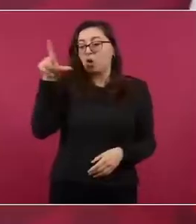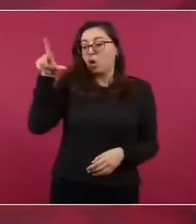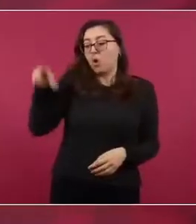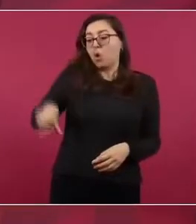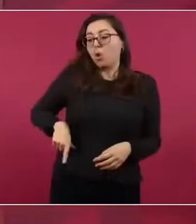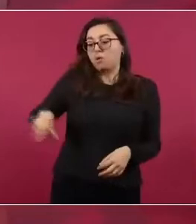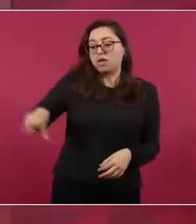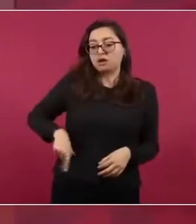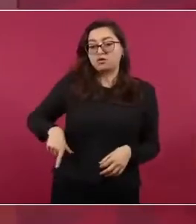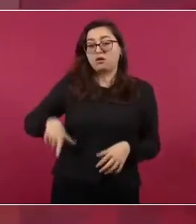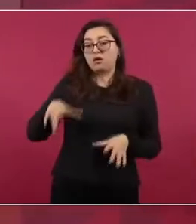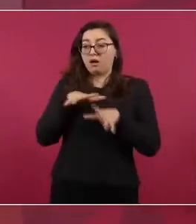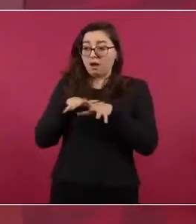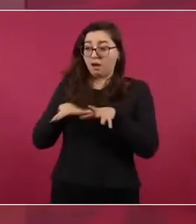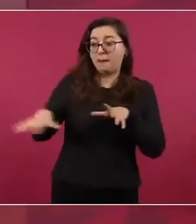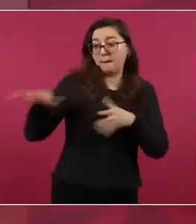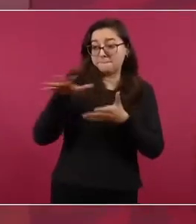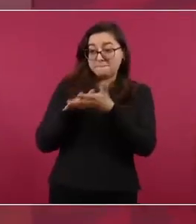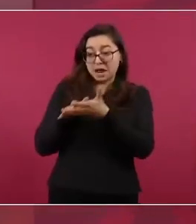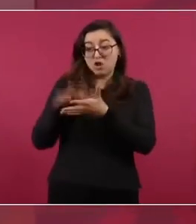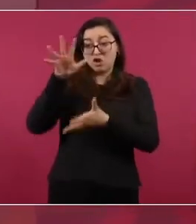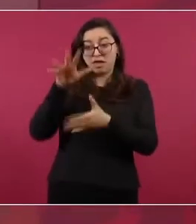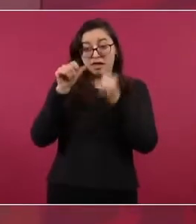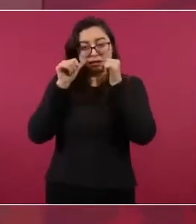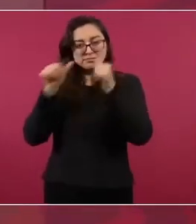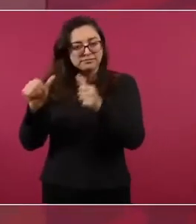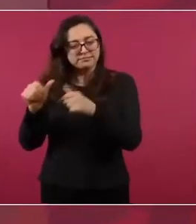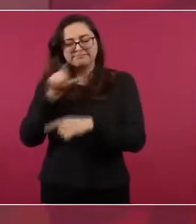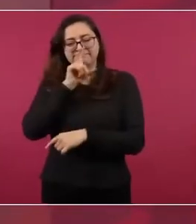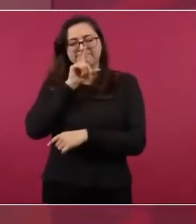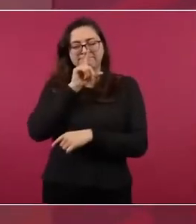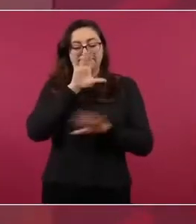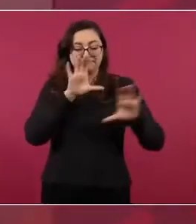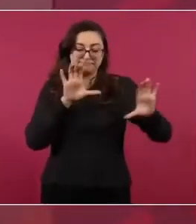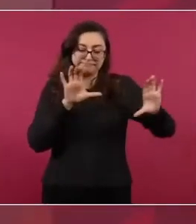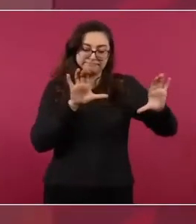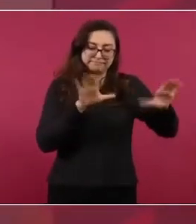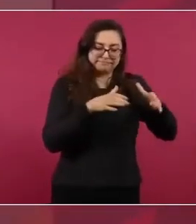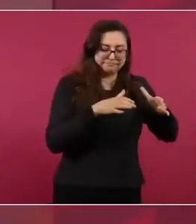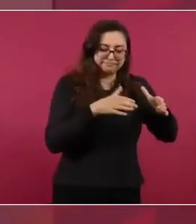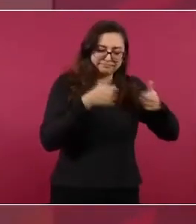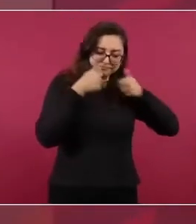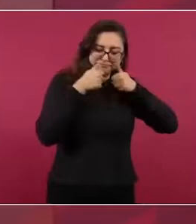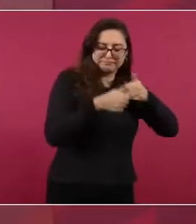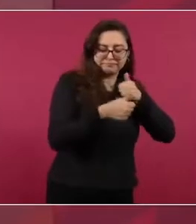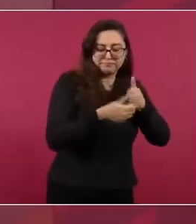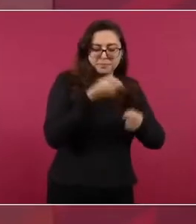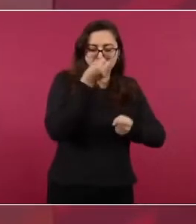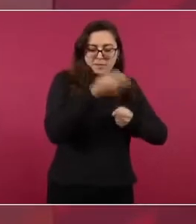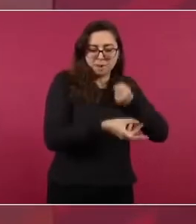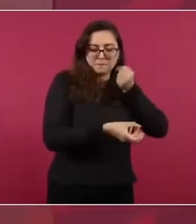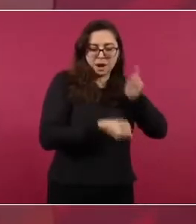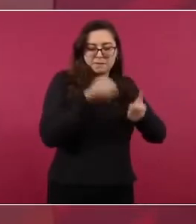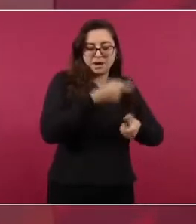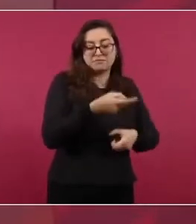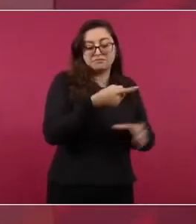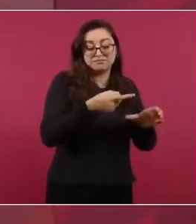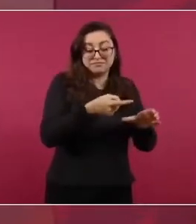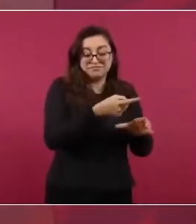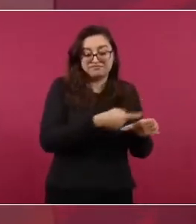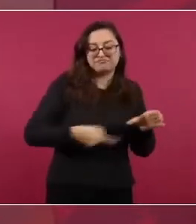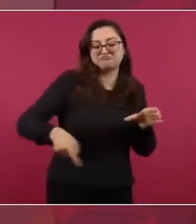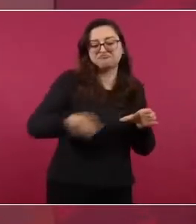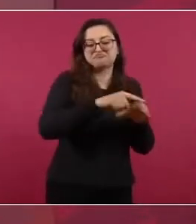servicio de una minoría rapaz, que llevó a cabo el saqueo más grande